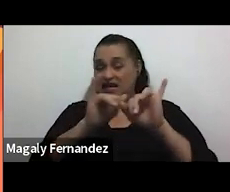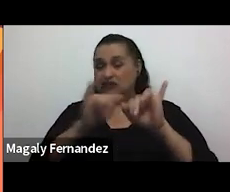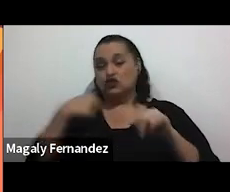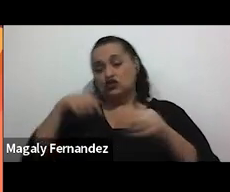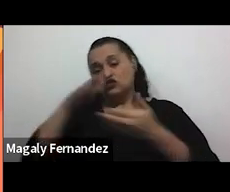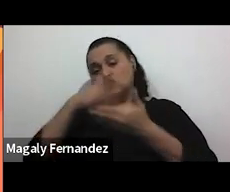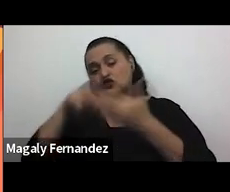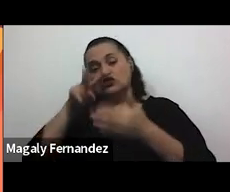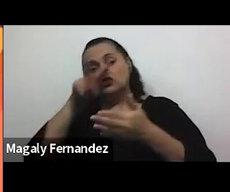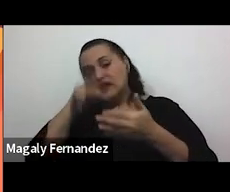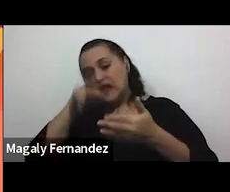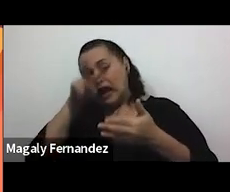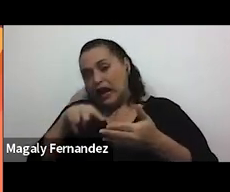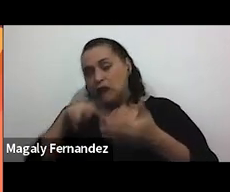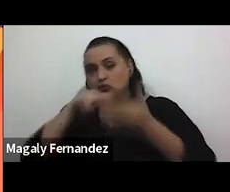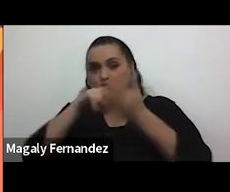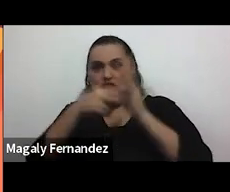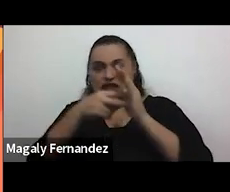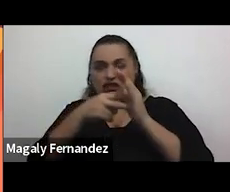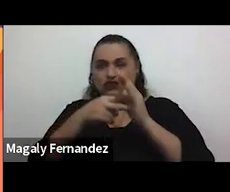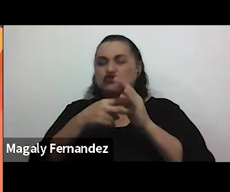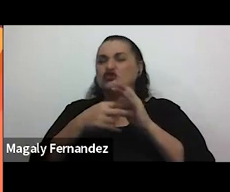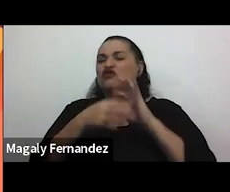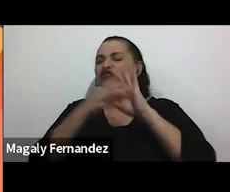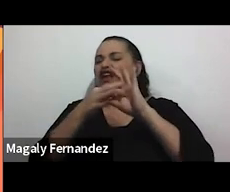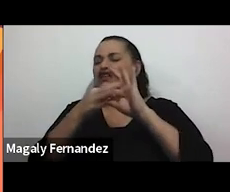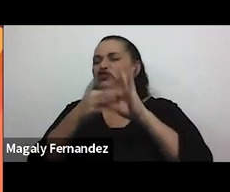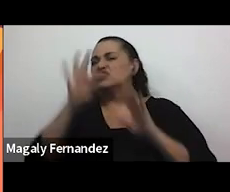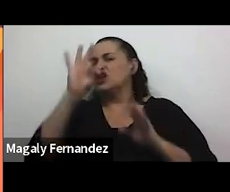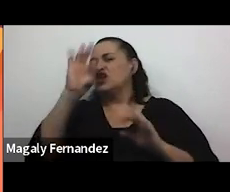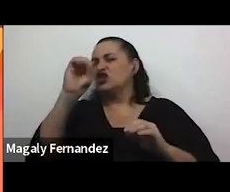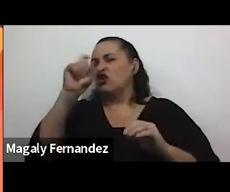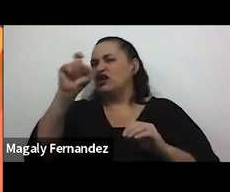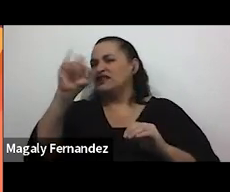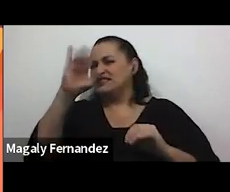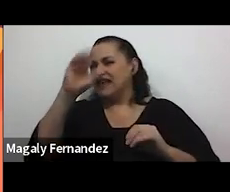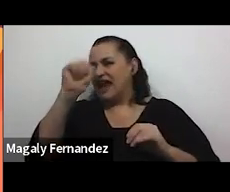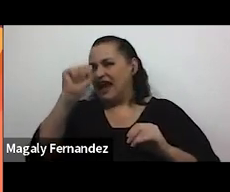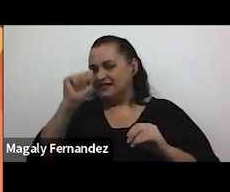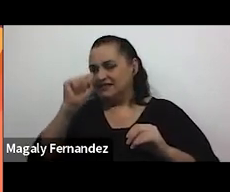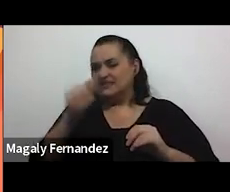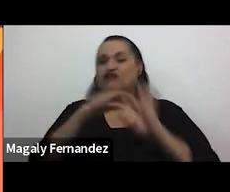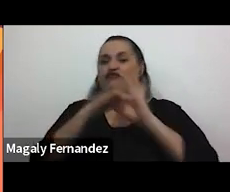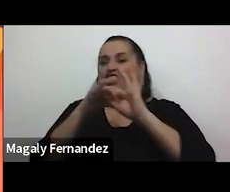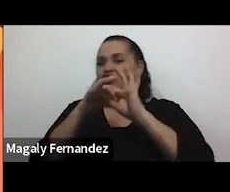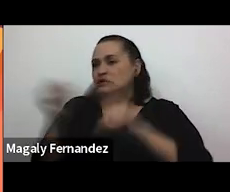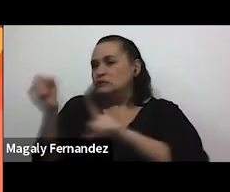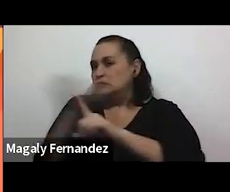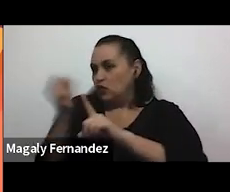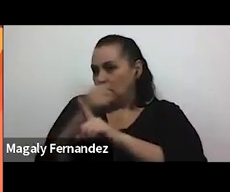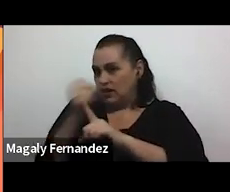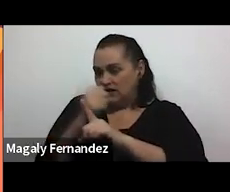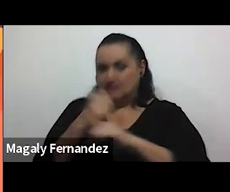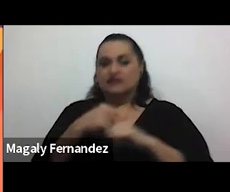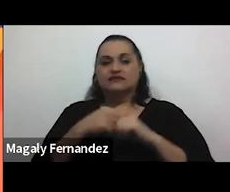en algunos contextos de relaciones tóxicas relaciones violentas ¿verdad? yo quisiera nombrarle